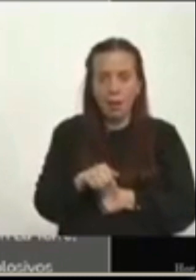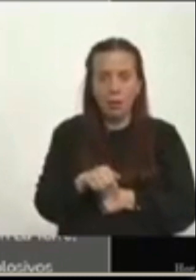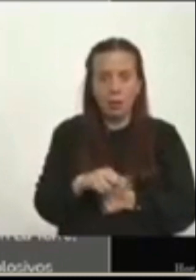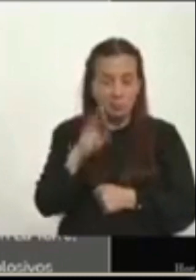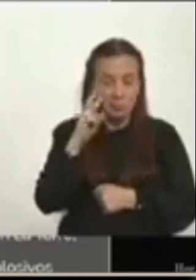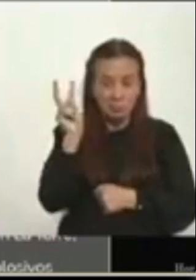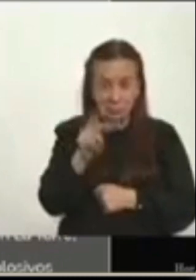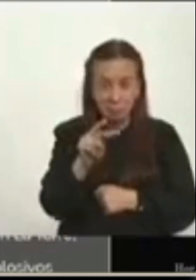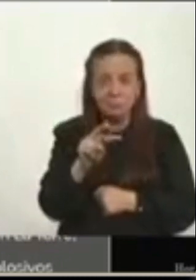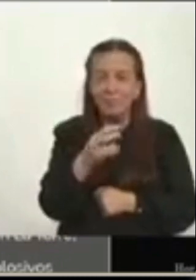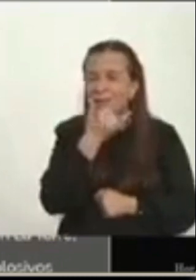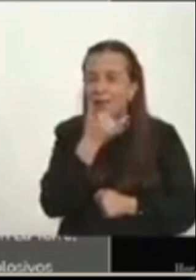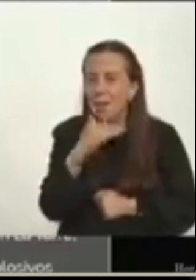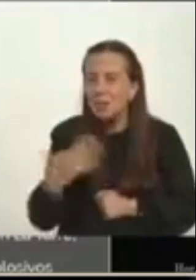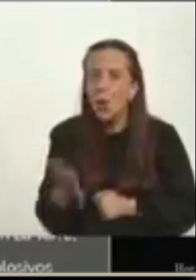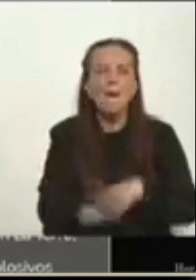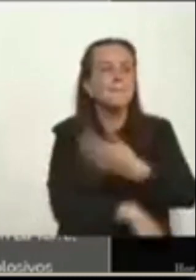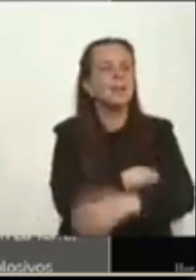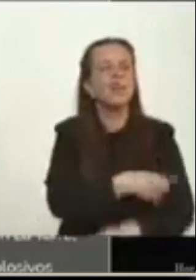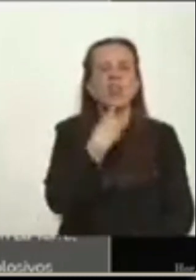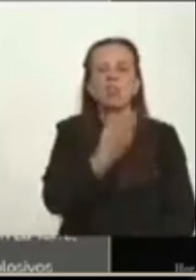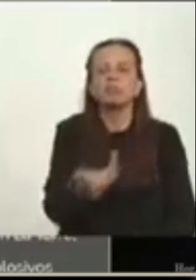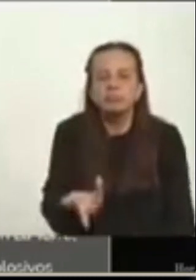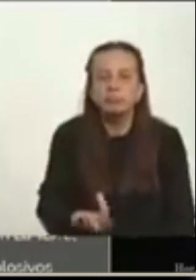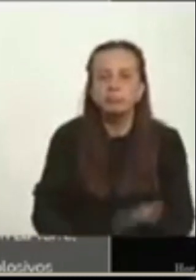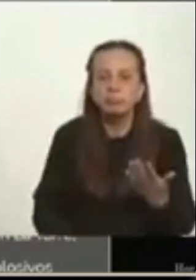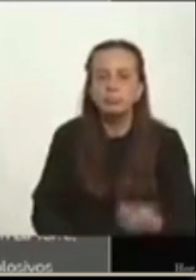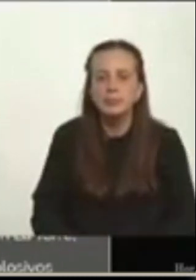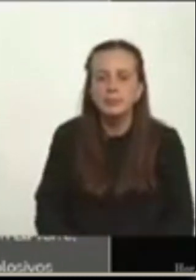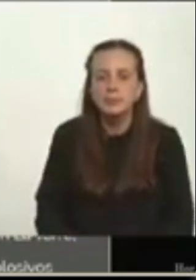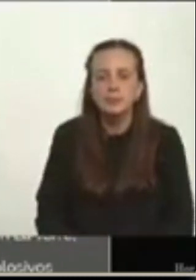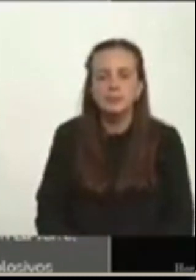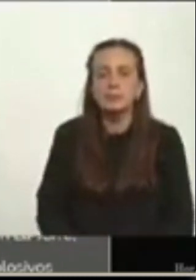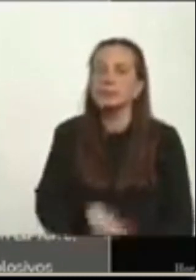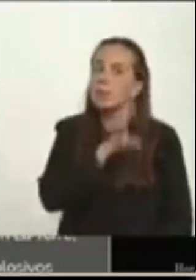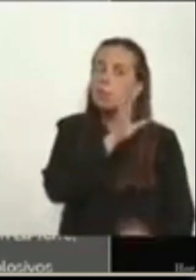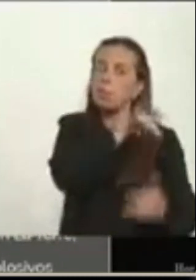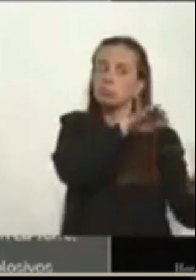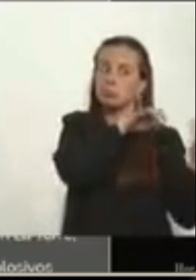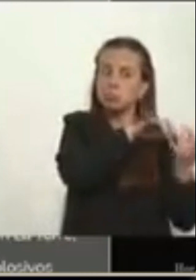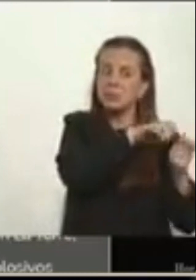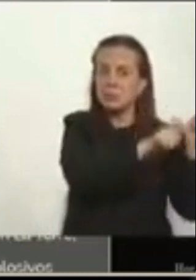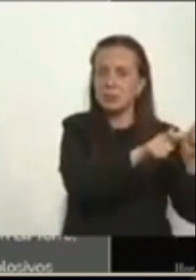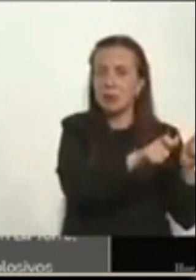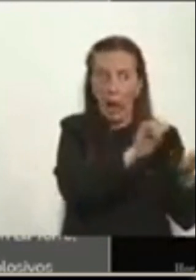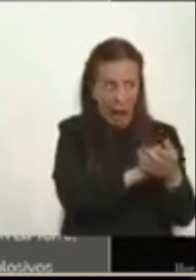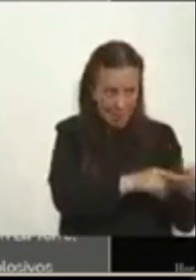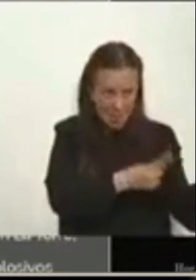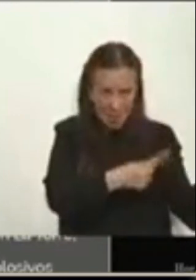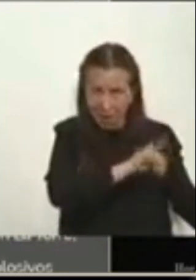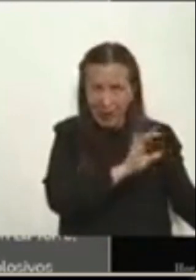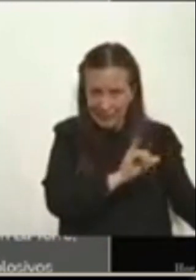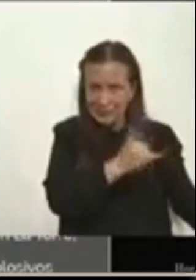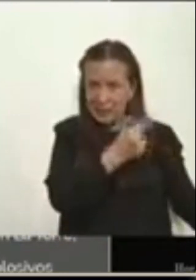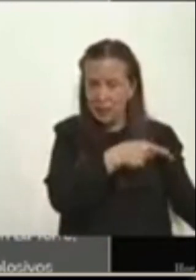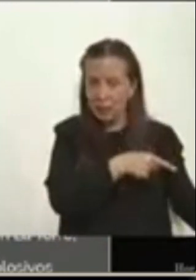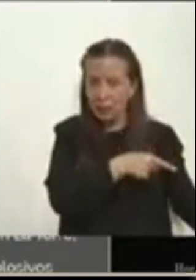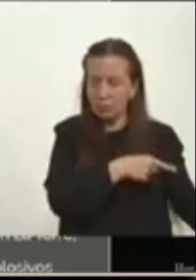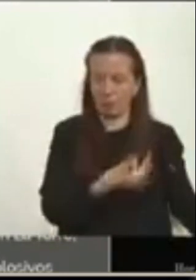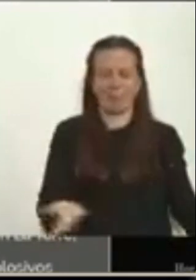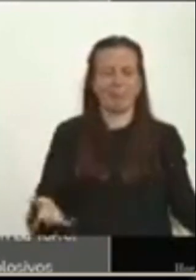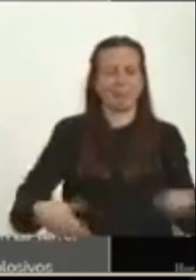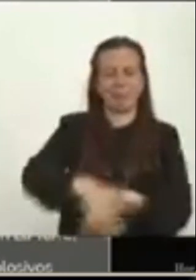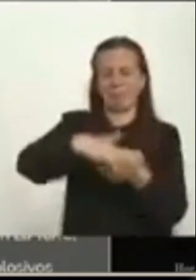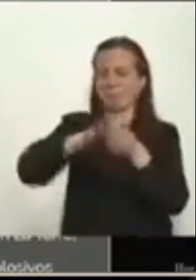miremos la versión del ministerio. hubo combate con las disidencias, eso nos dijeron. Este caso es tan